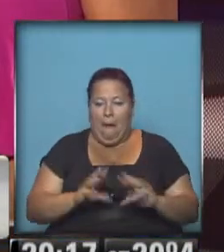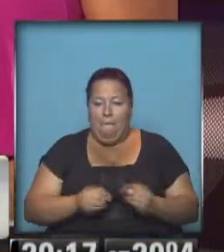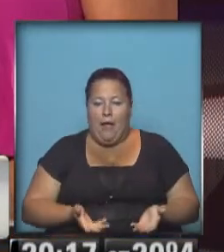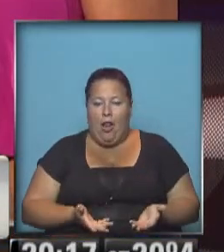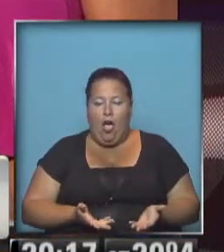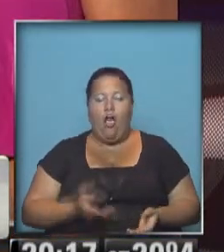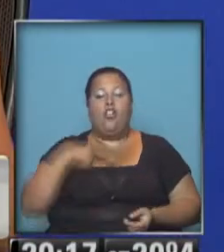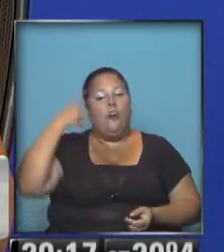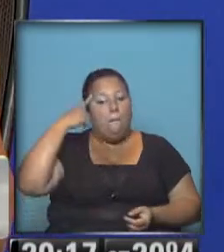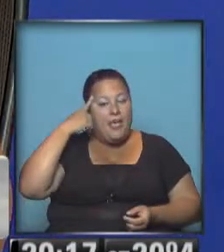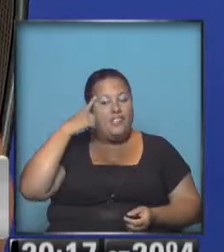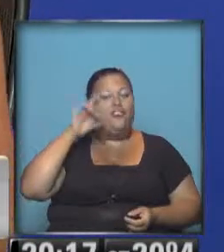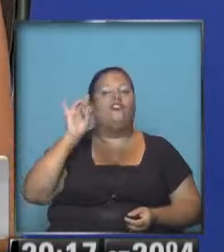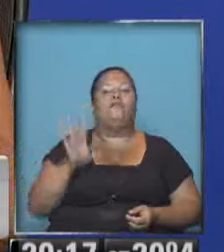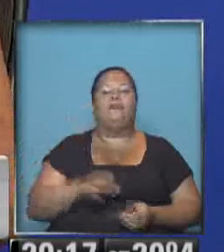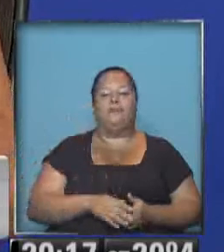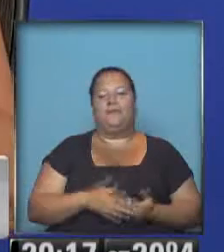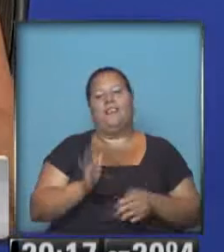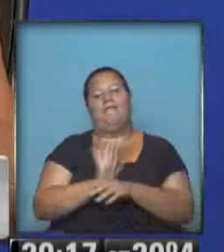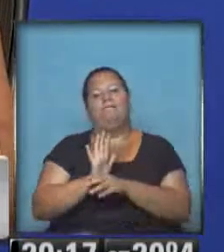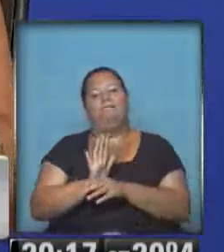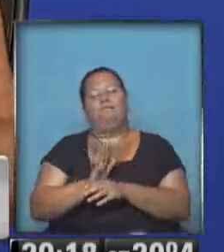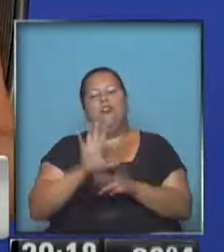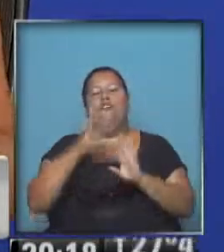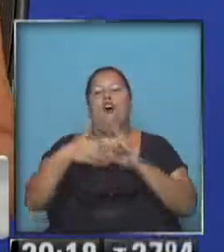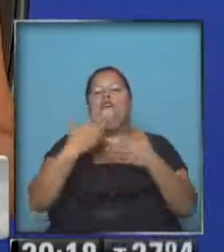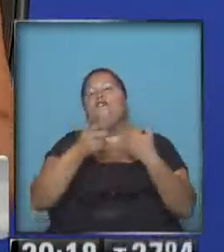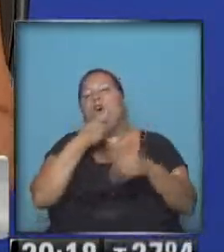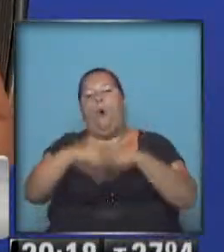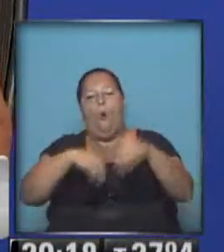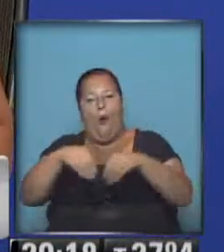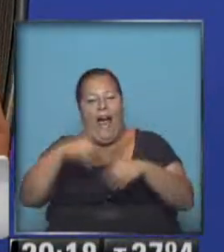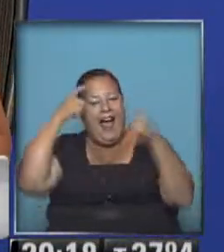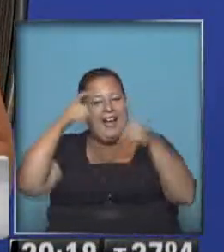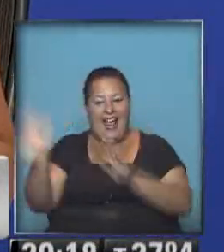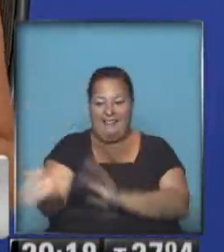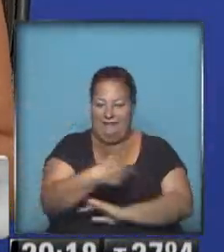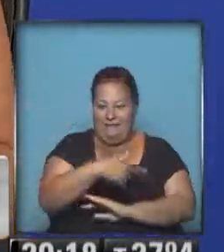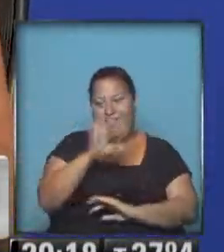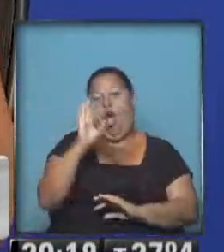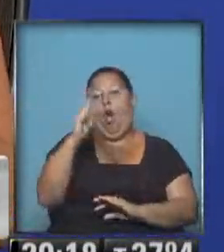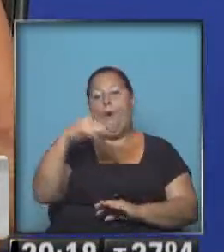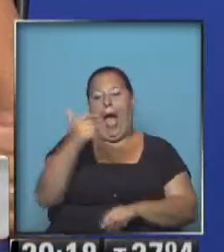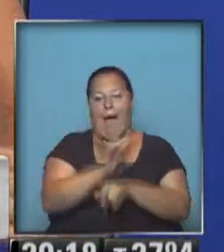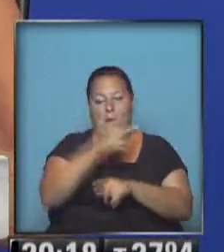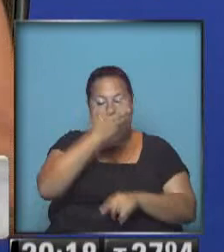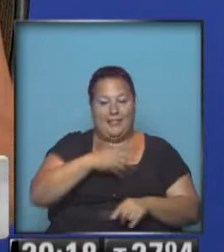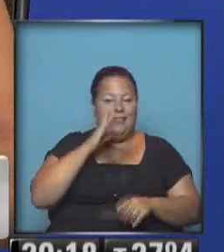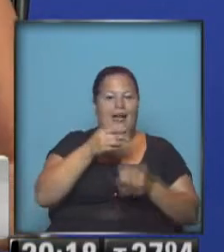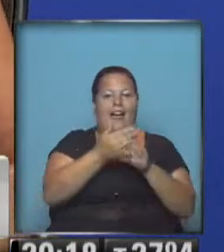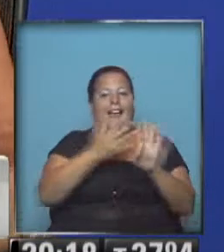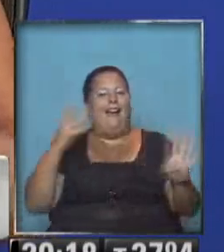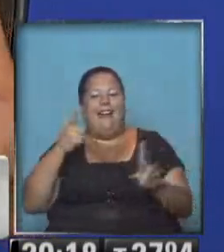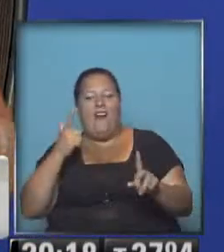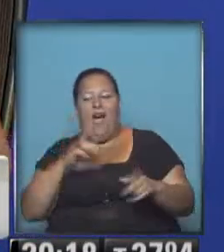creo que ha salido, nada menos como en un tablero de ajedrez, uno podría decir que salió el rey, que es Obama, ya no hay fila de peones,